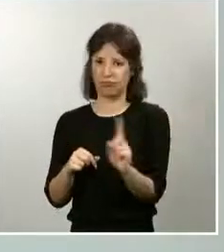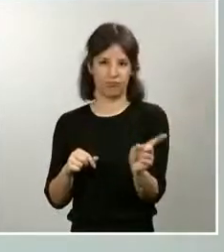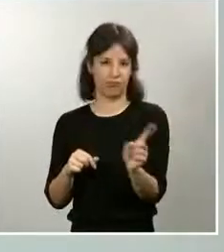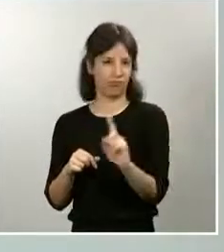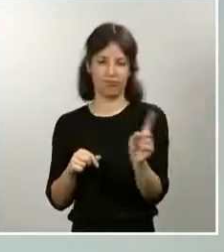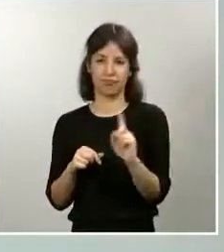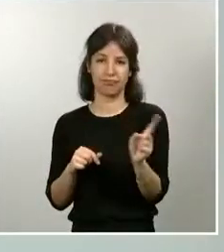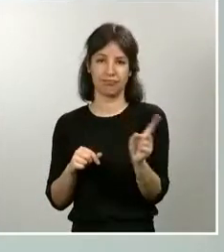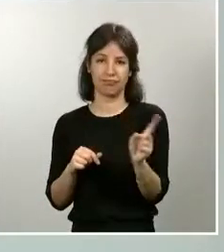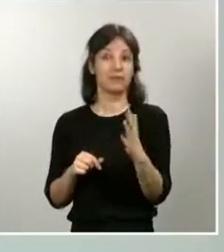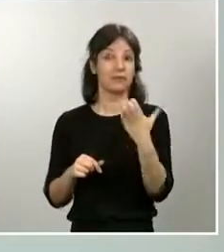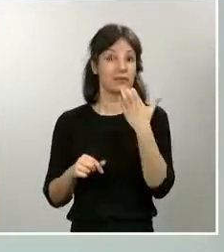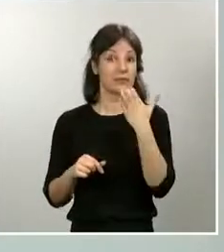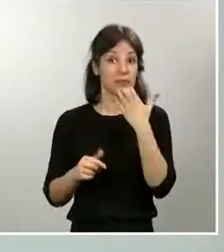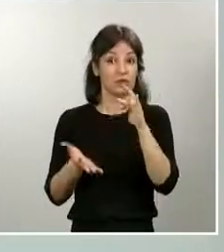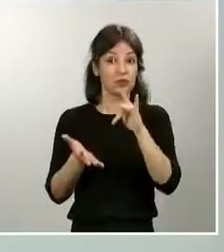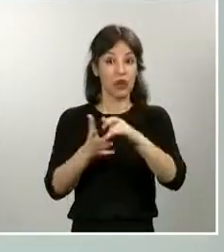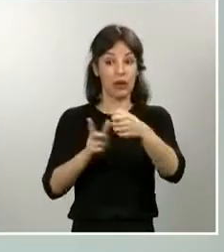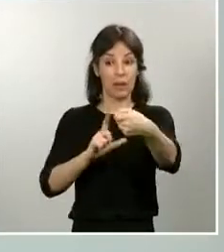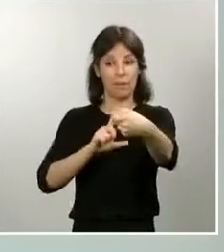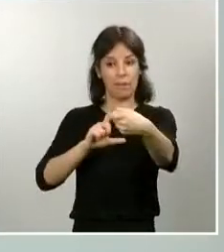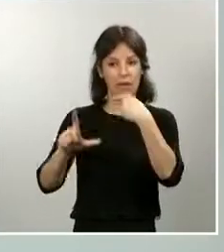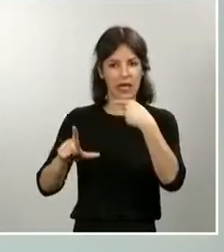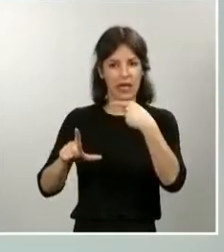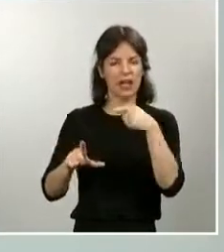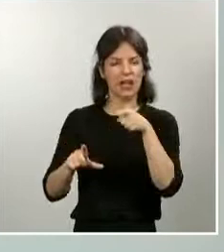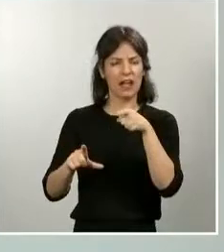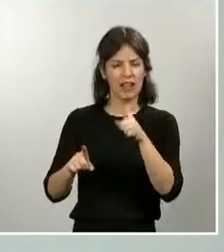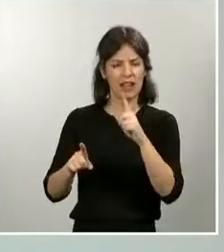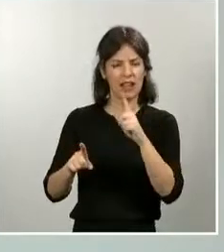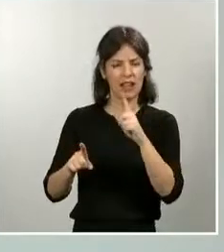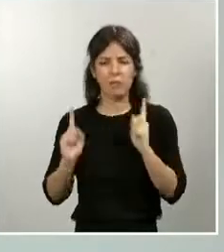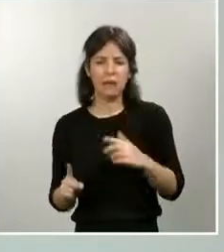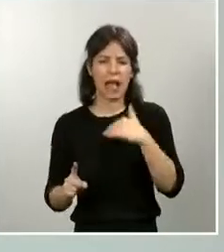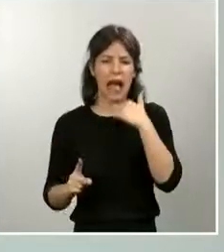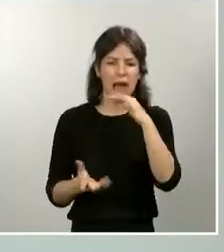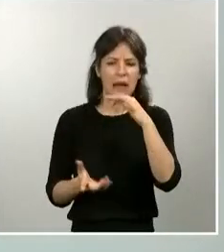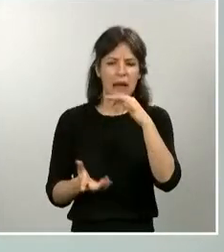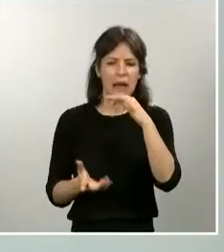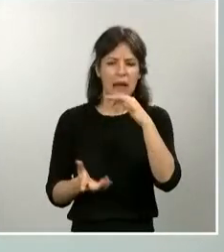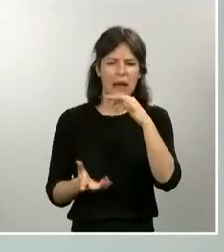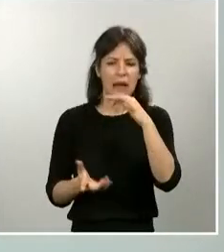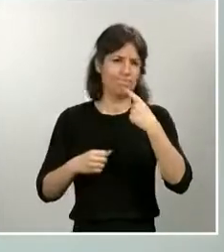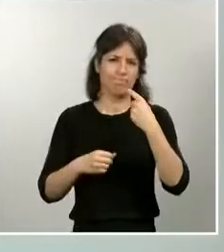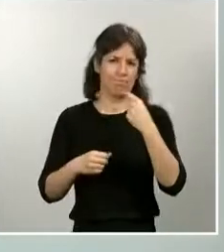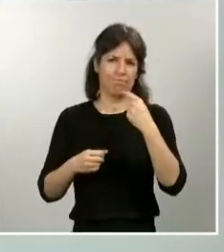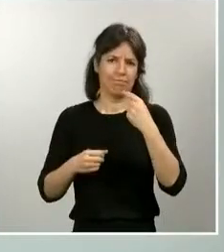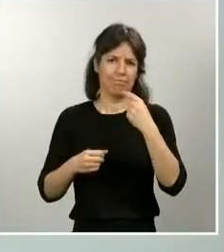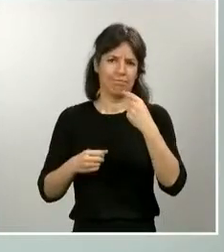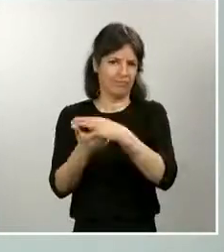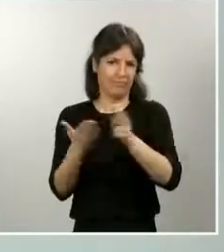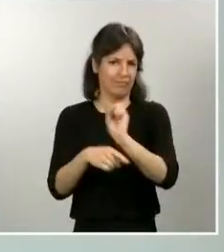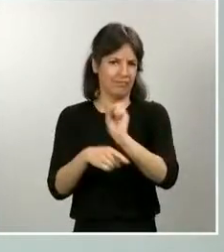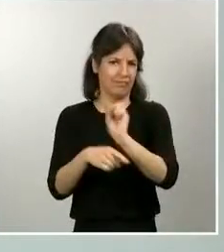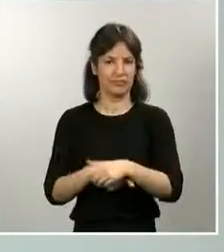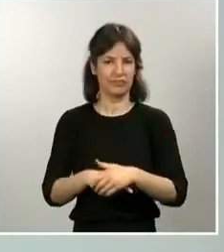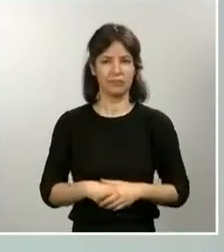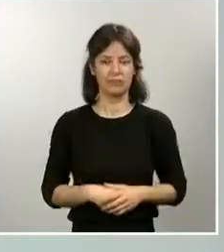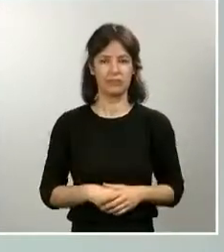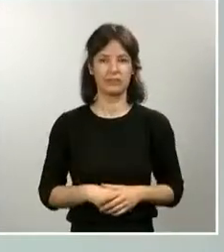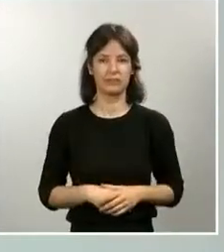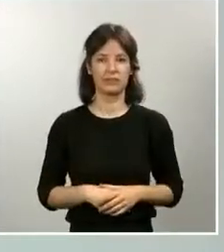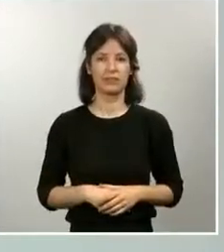cautela con mensajes que pretenden provenir de algún servicio sanitario. Tengan los sistemas de antivirus